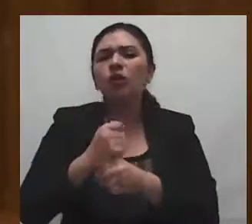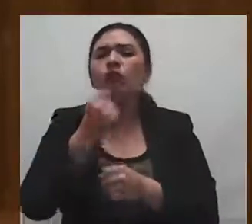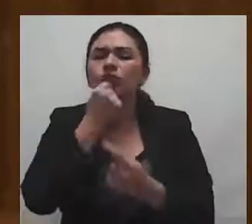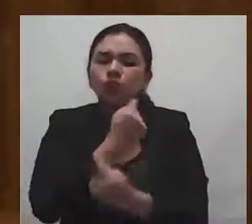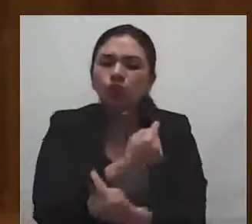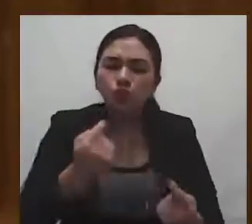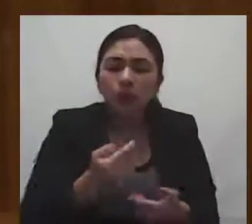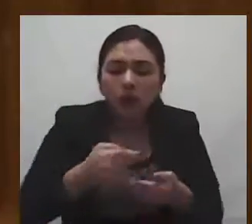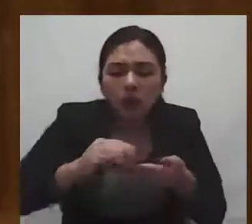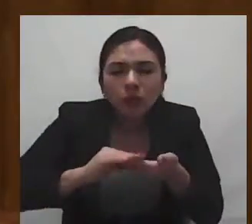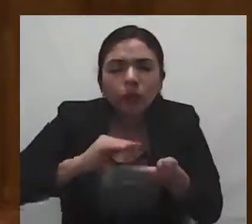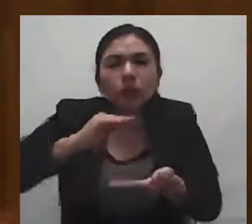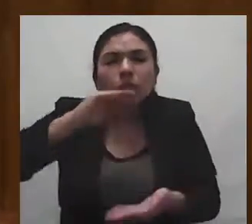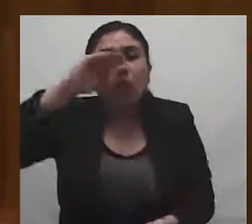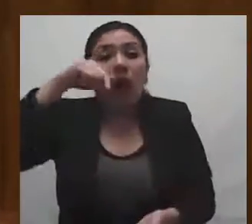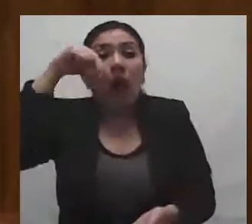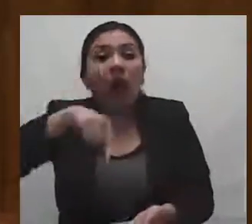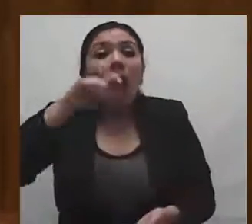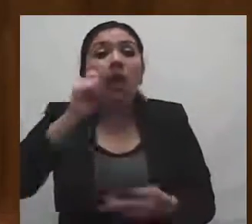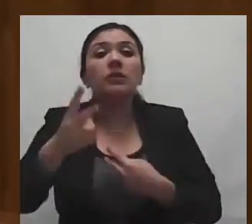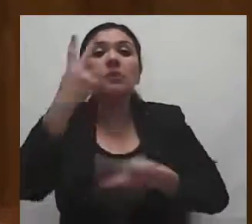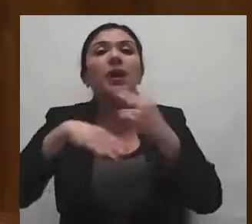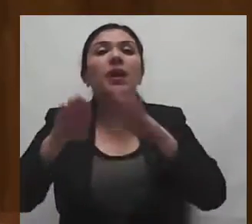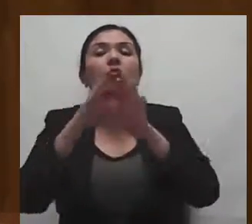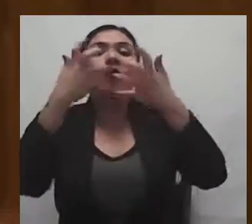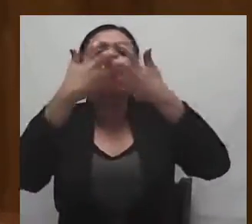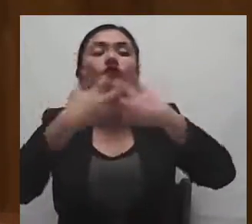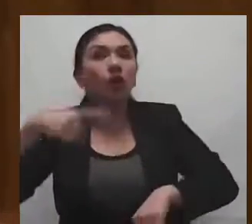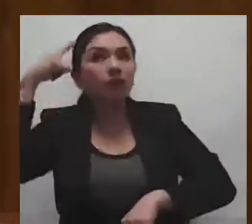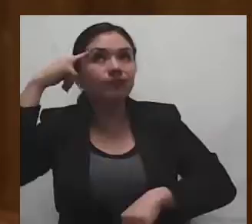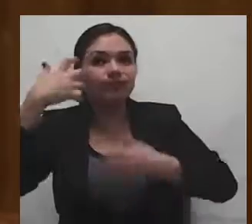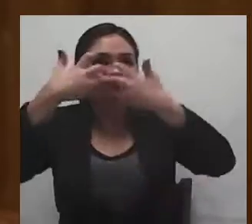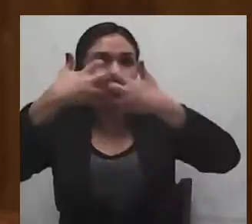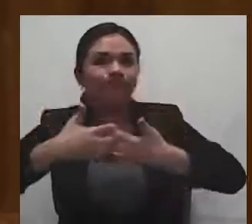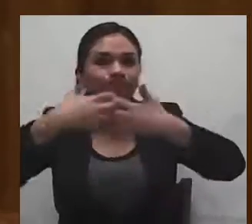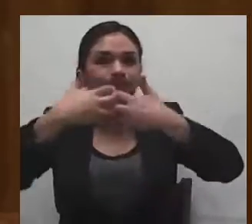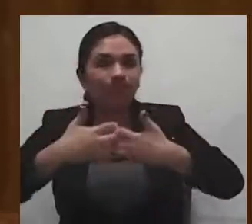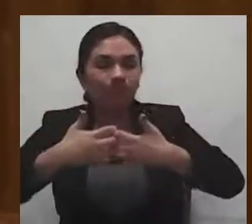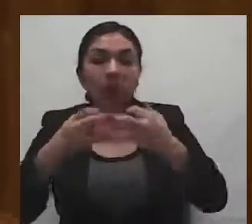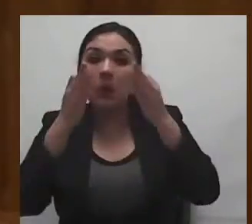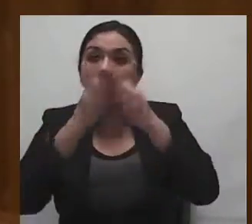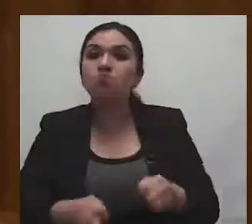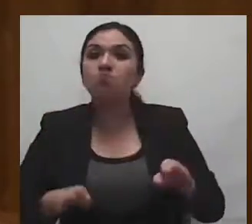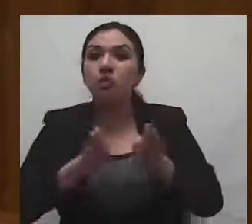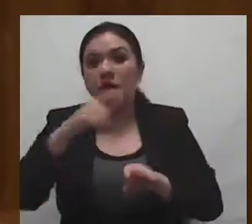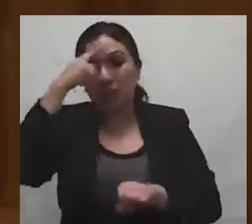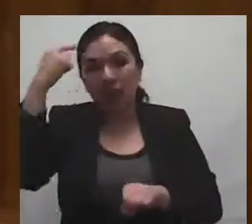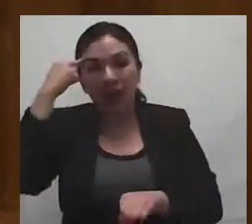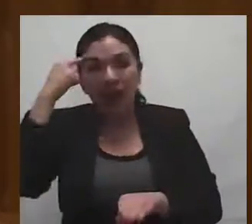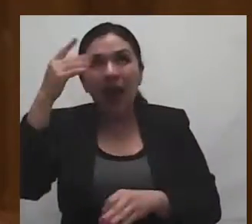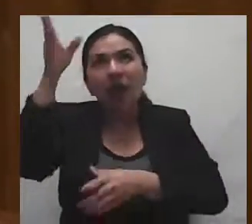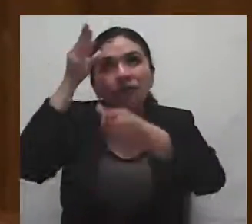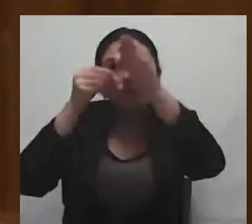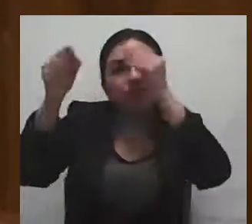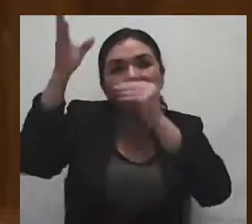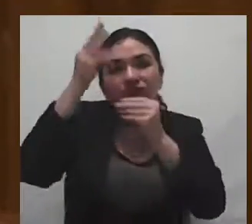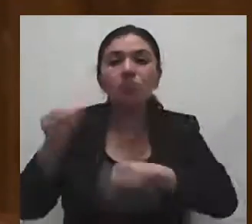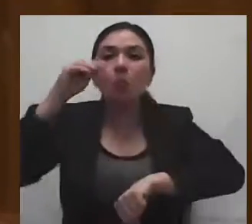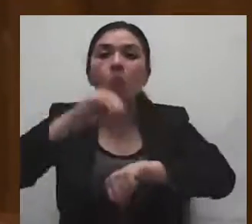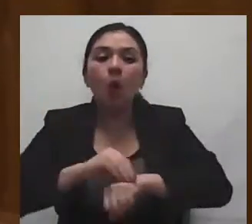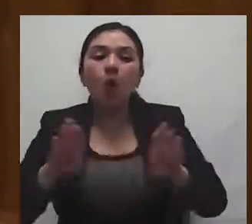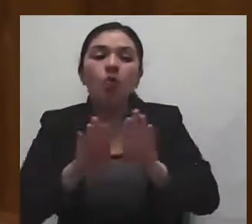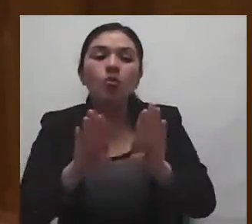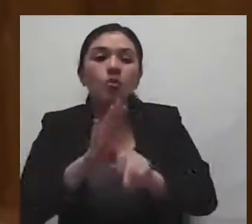se forman y desarrollan las funciones básicas del cerebro, que serán los cimientos para aprendizaje, la conducta y la salud